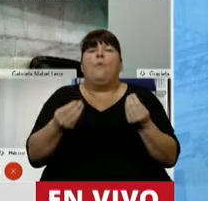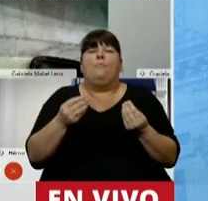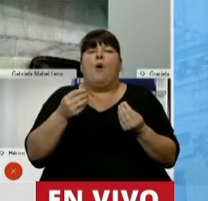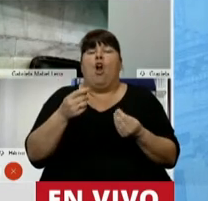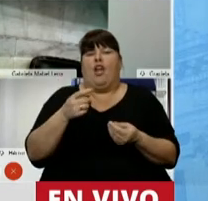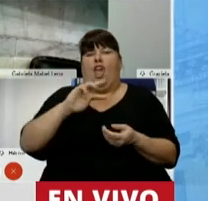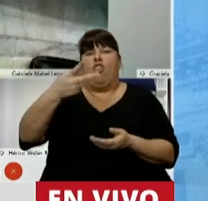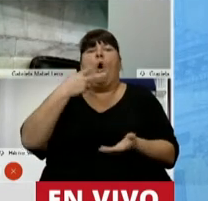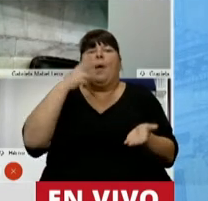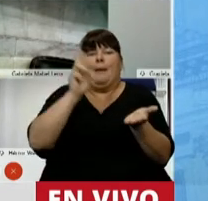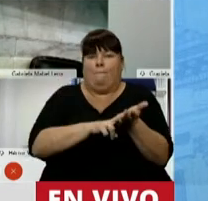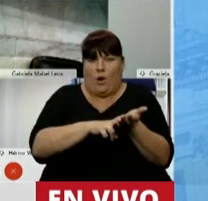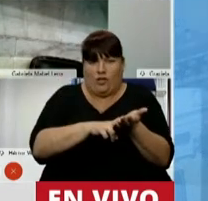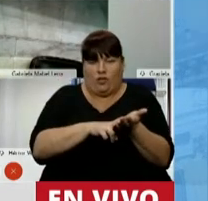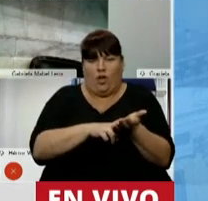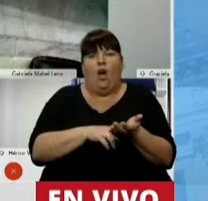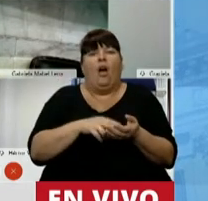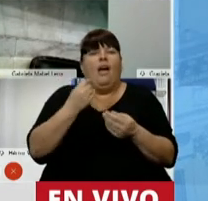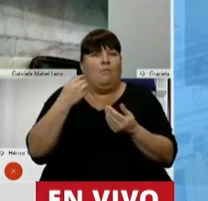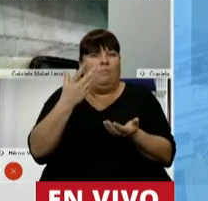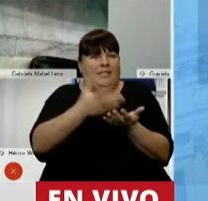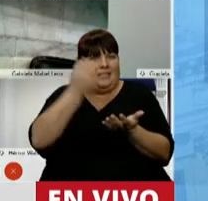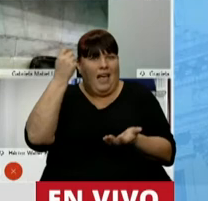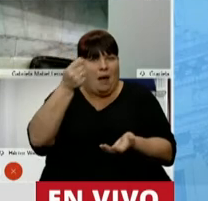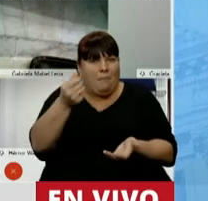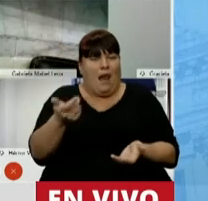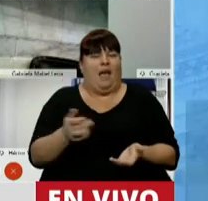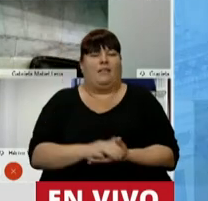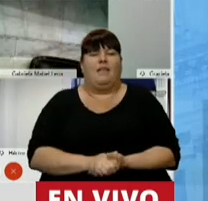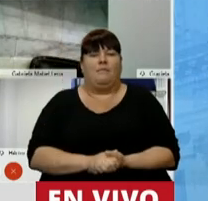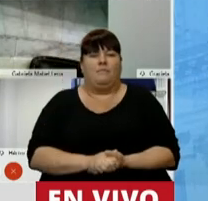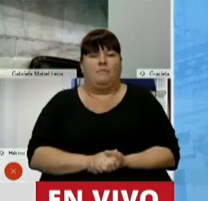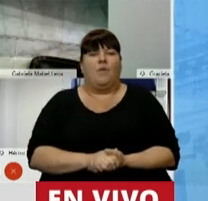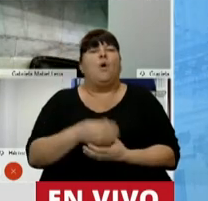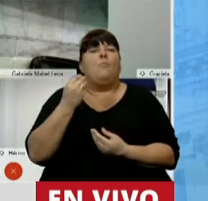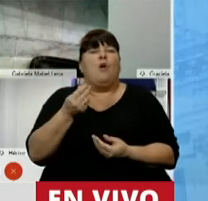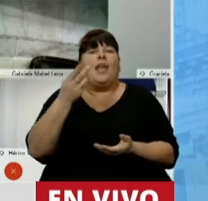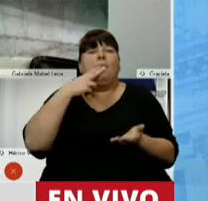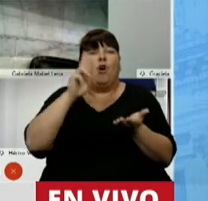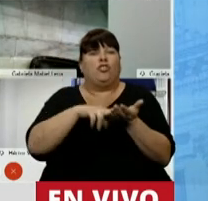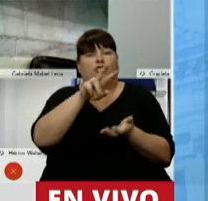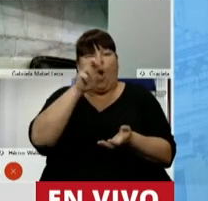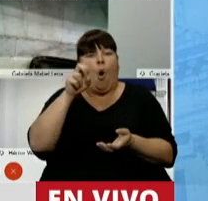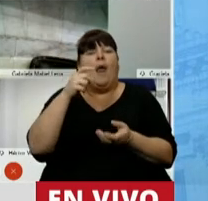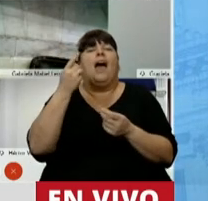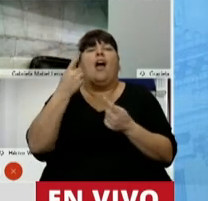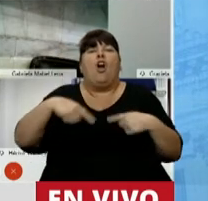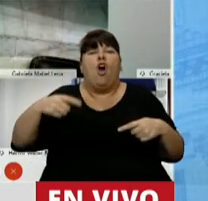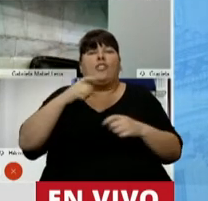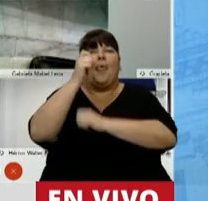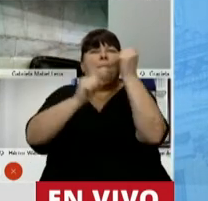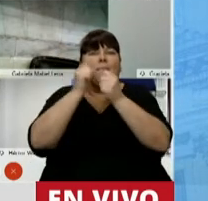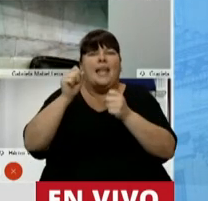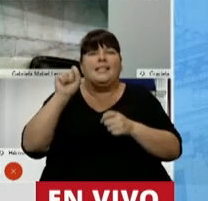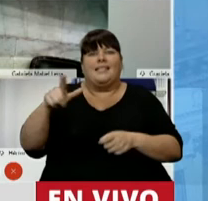una doble imposición, porque es confiscatorio, porque se graba el patrimonio de empresas o de